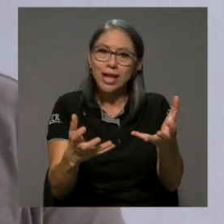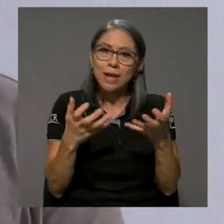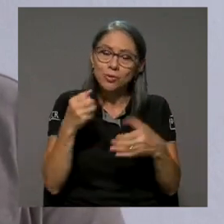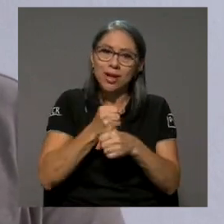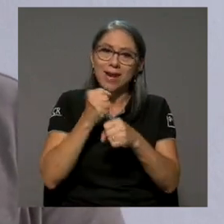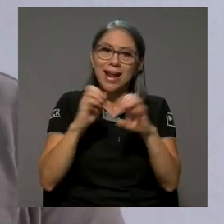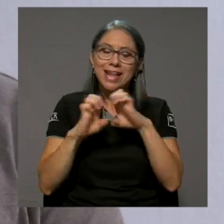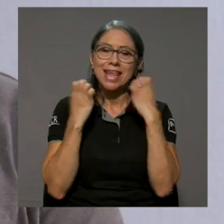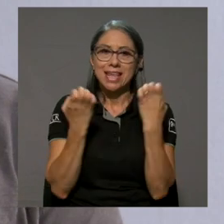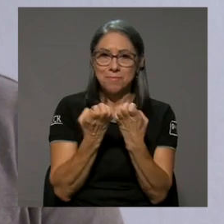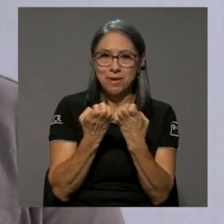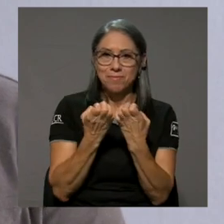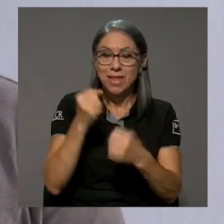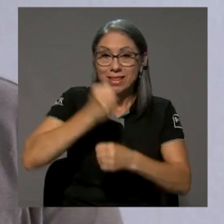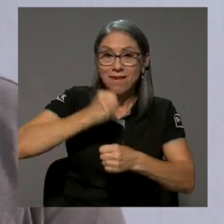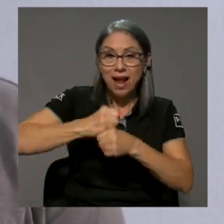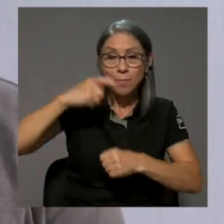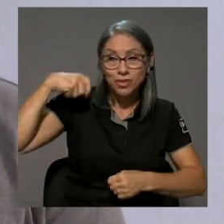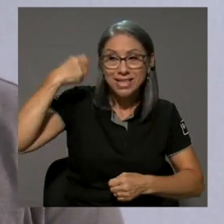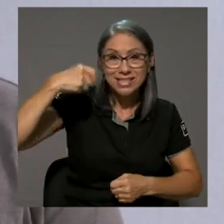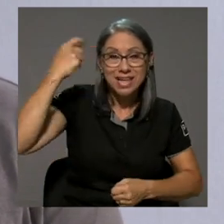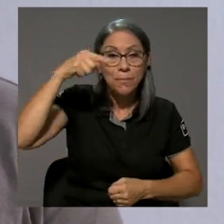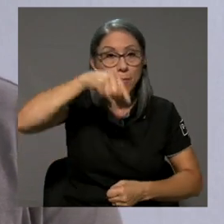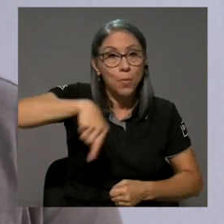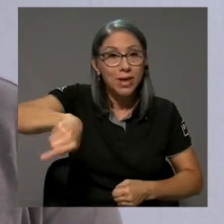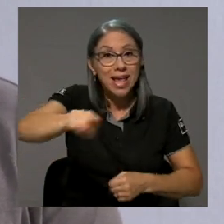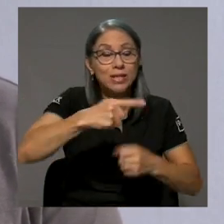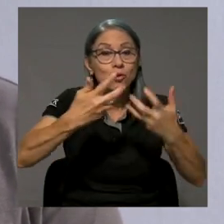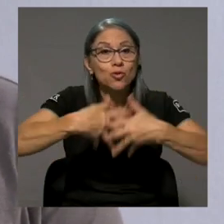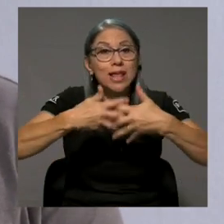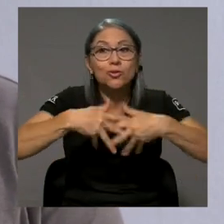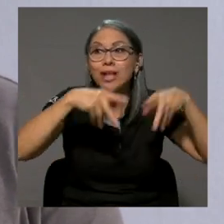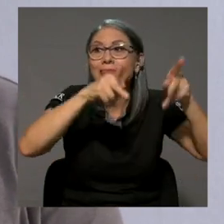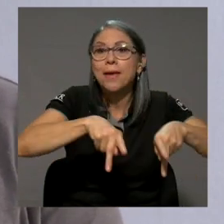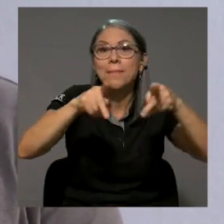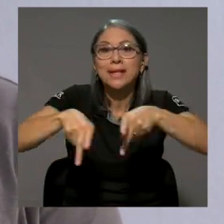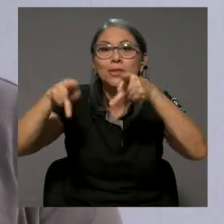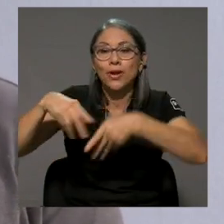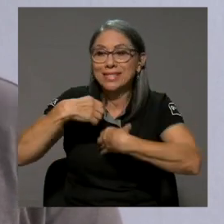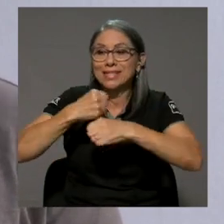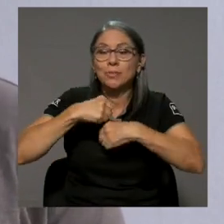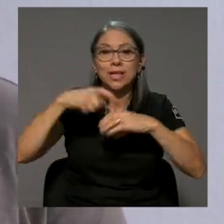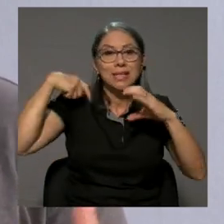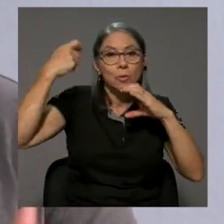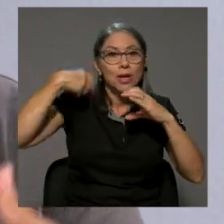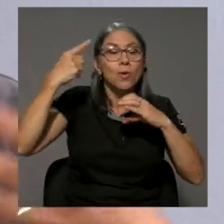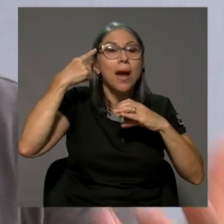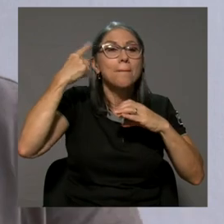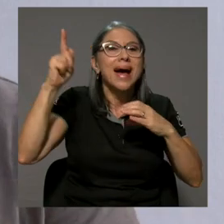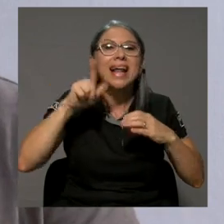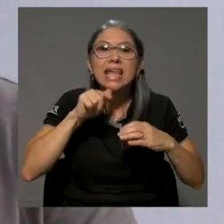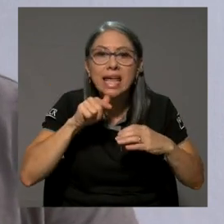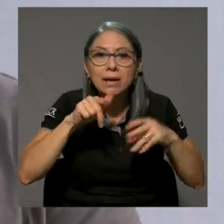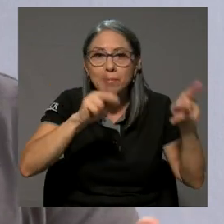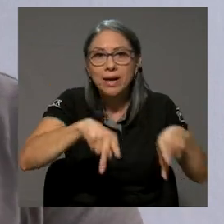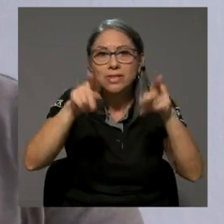queremos trabajar en equipo, trabajamos en cine porque esto es una industria de personas, estamos haciendo películas para personas y somos